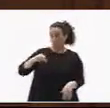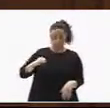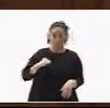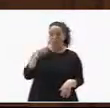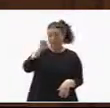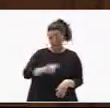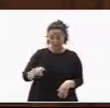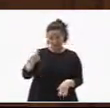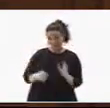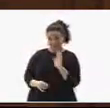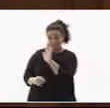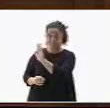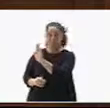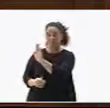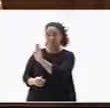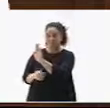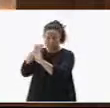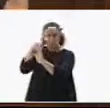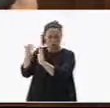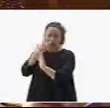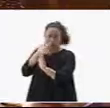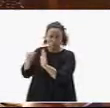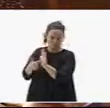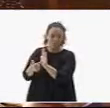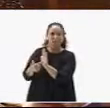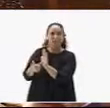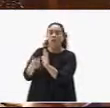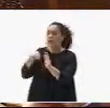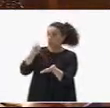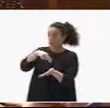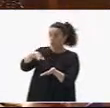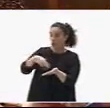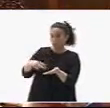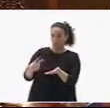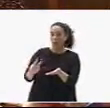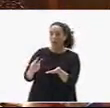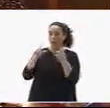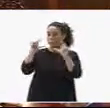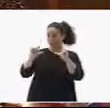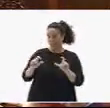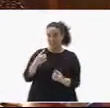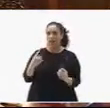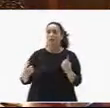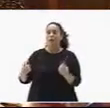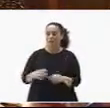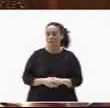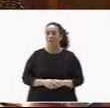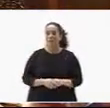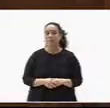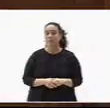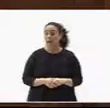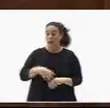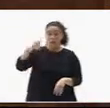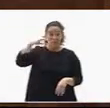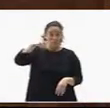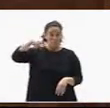Canarias, supongo que lo conoce. Le voy a leer algunos de sus párrafos. El presidente